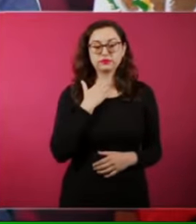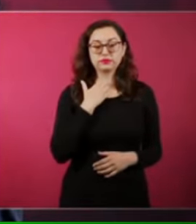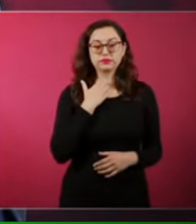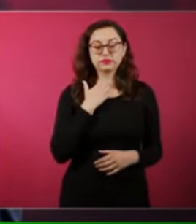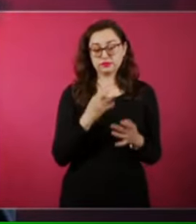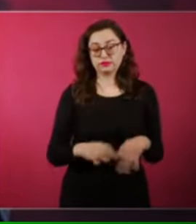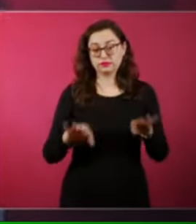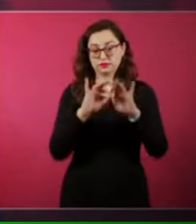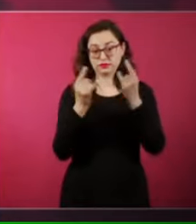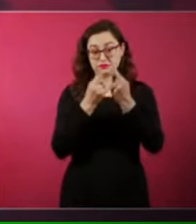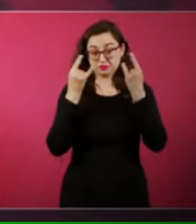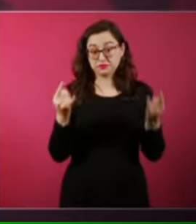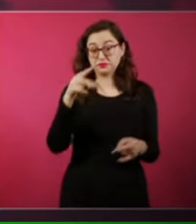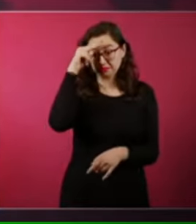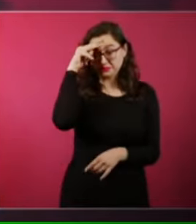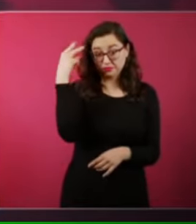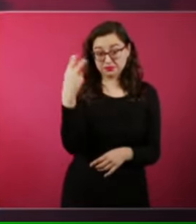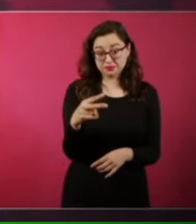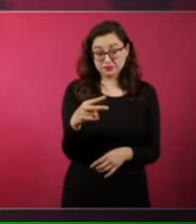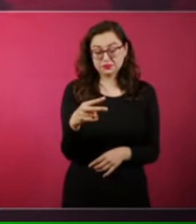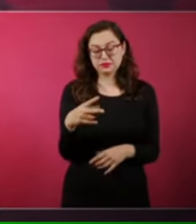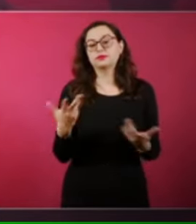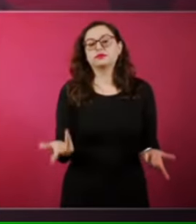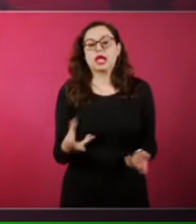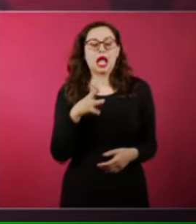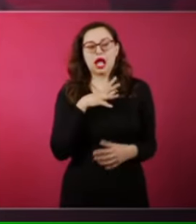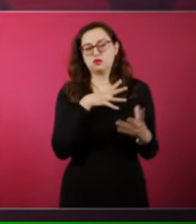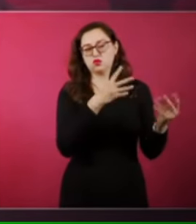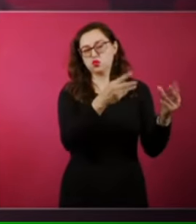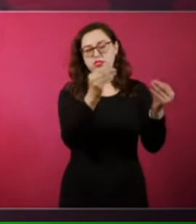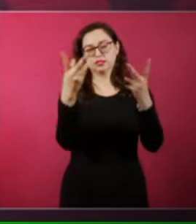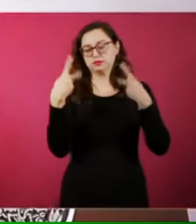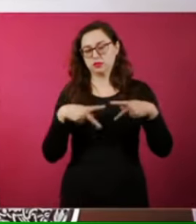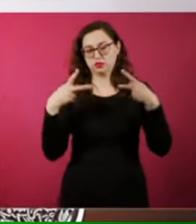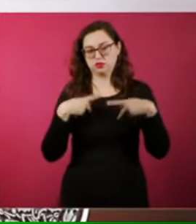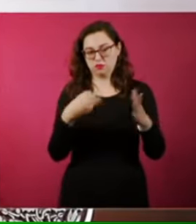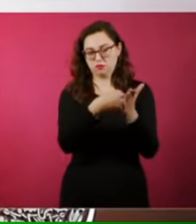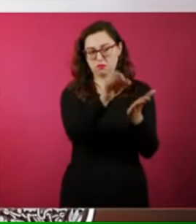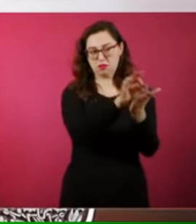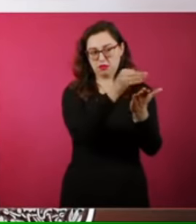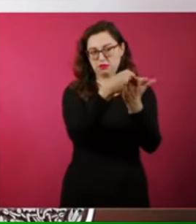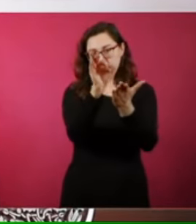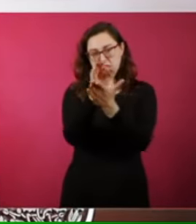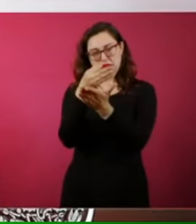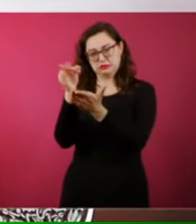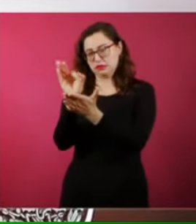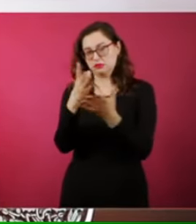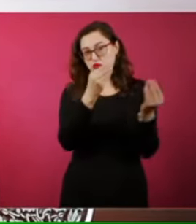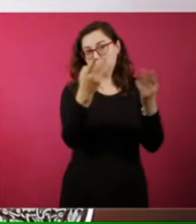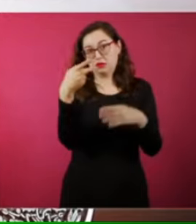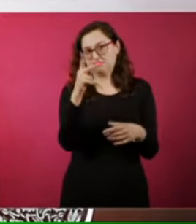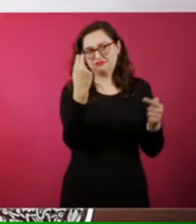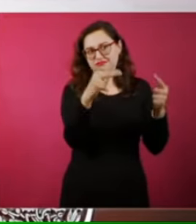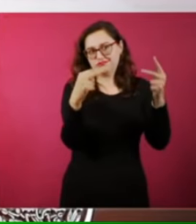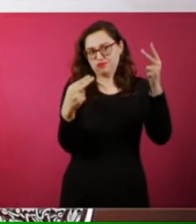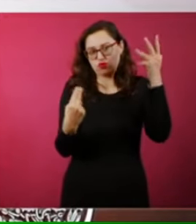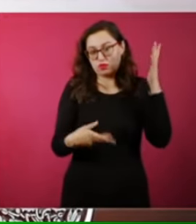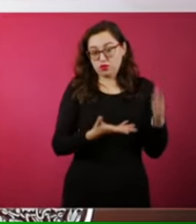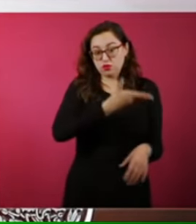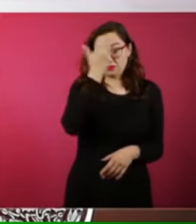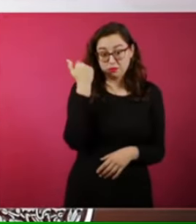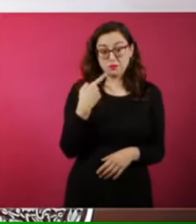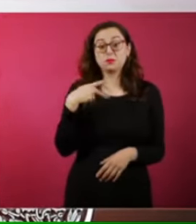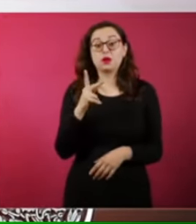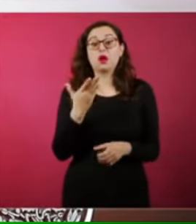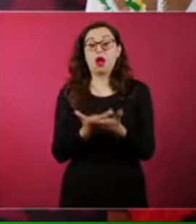Importante. de esos muchos héroes anónimos. Y tuvimos la suerte de que lo encontramos